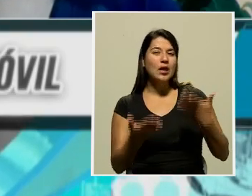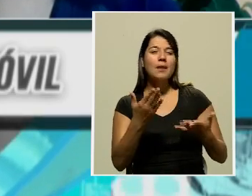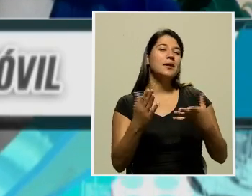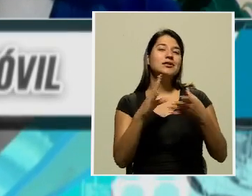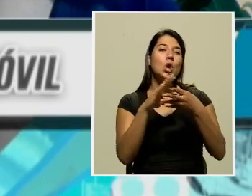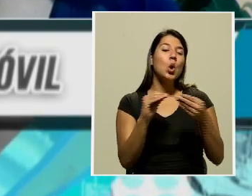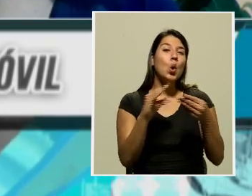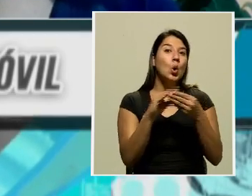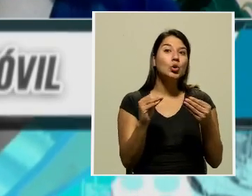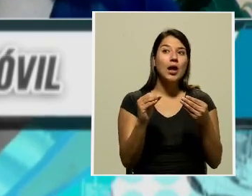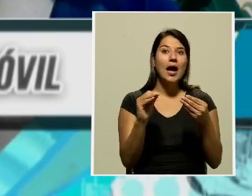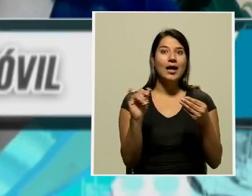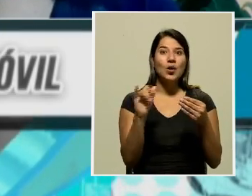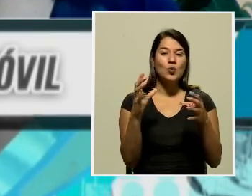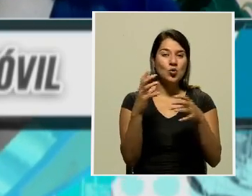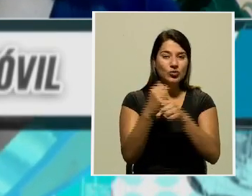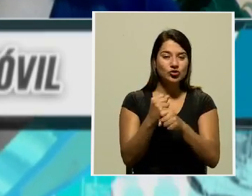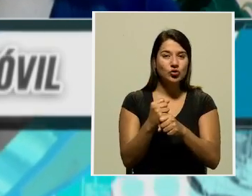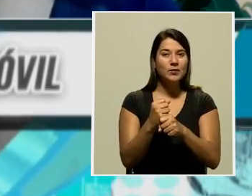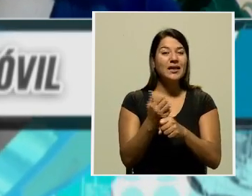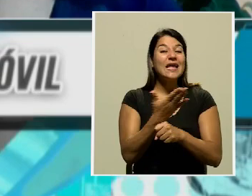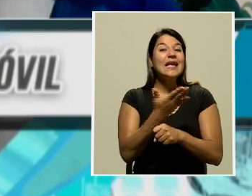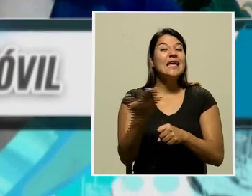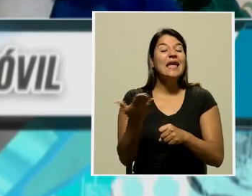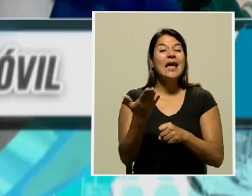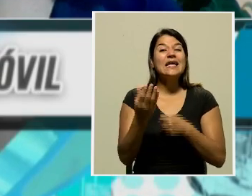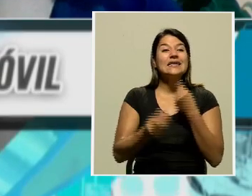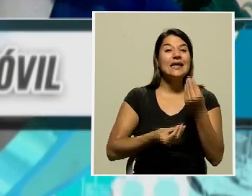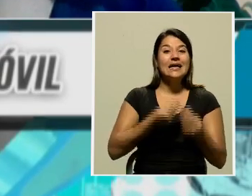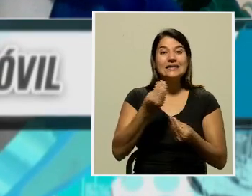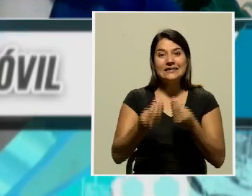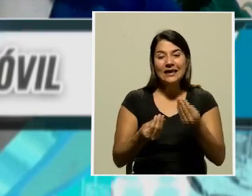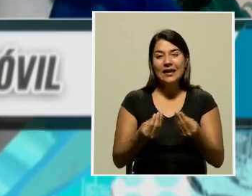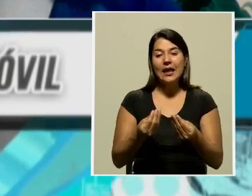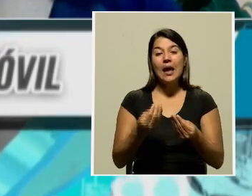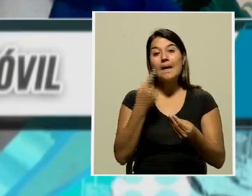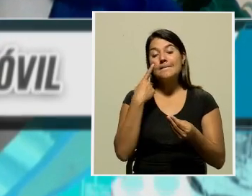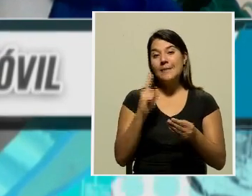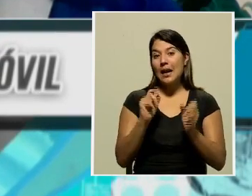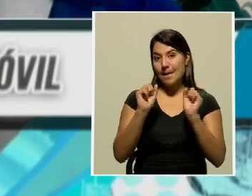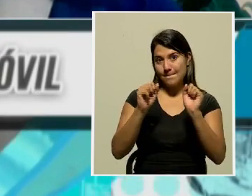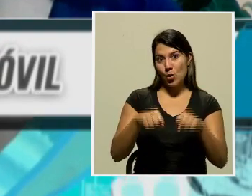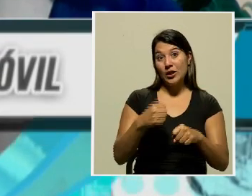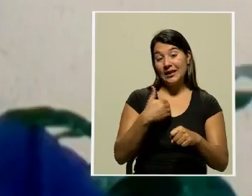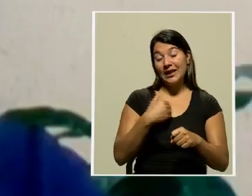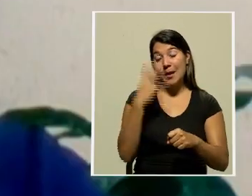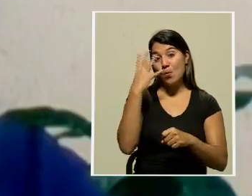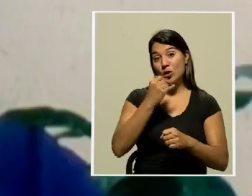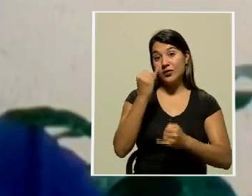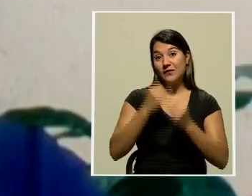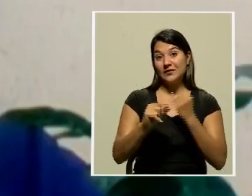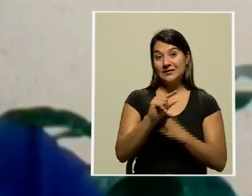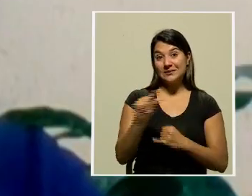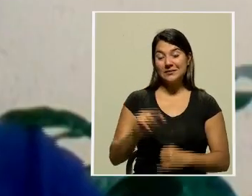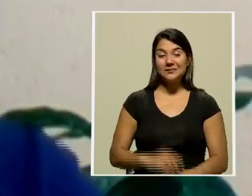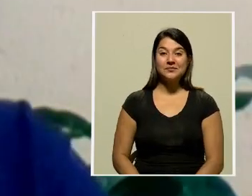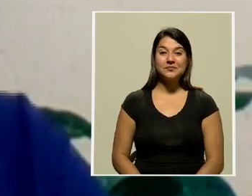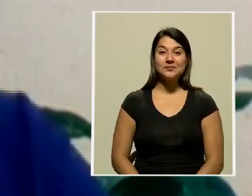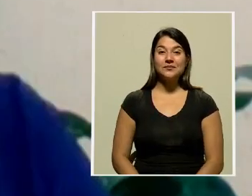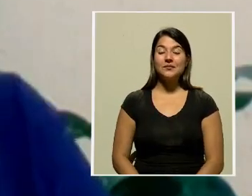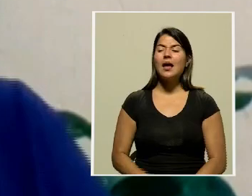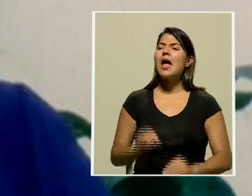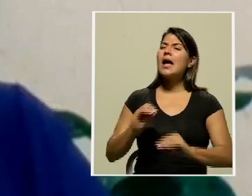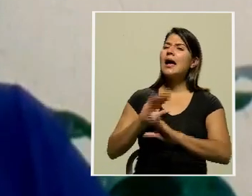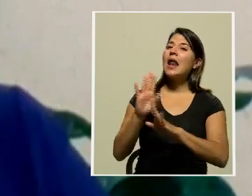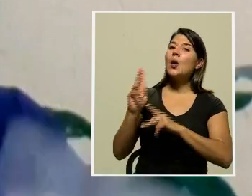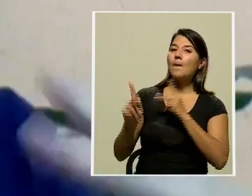vistazo rápidamente de qué es que se debe hacer o se puede hacer para pasar un lindo fin de semana. Claro,